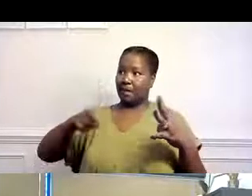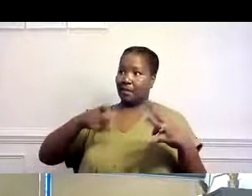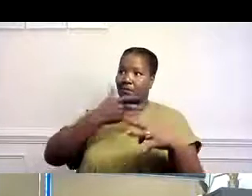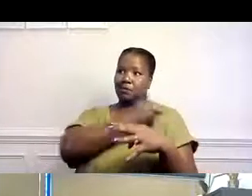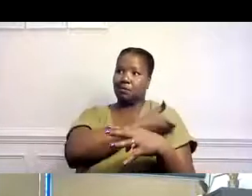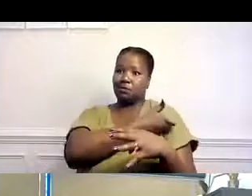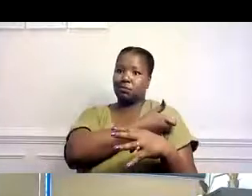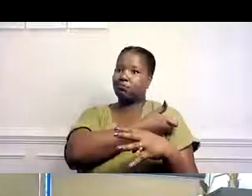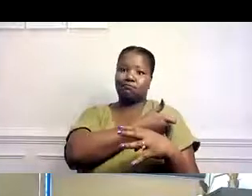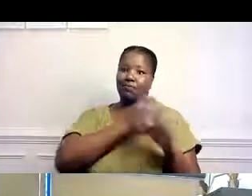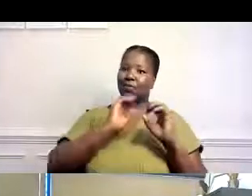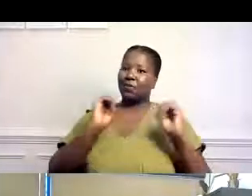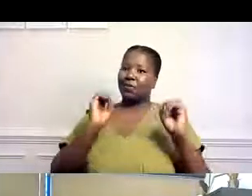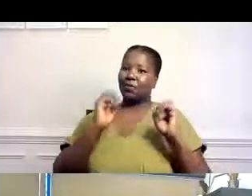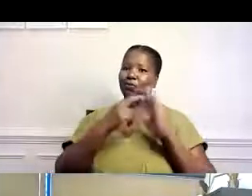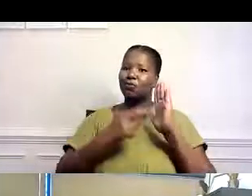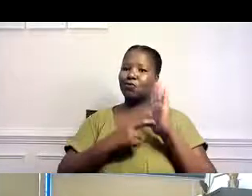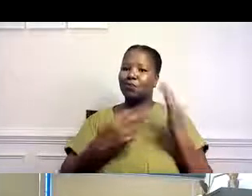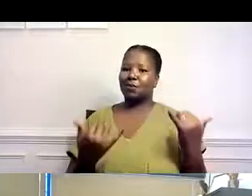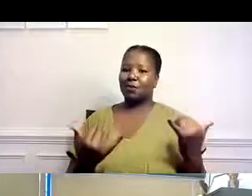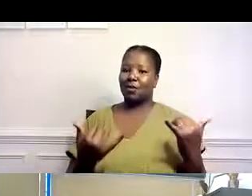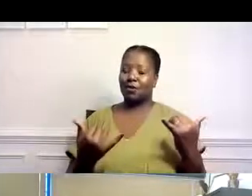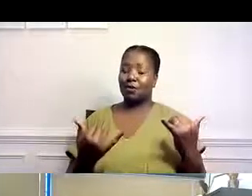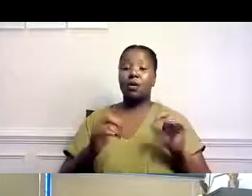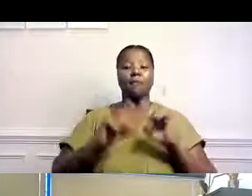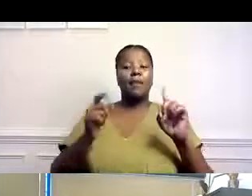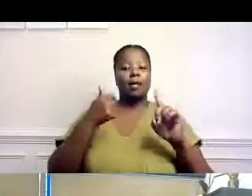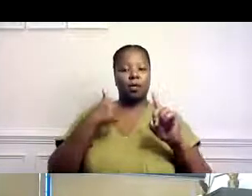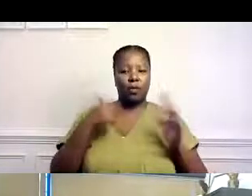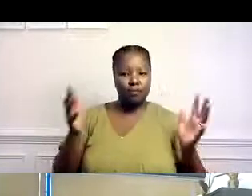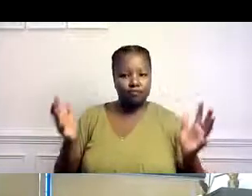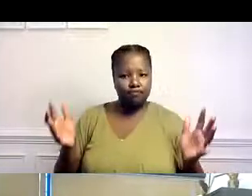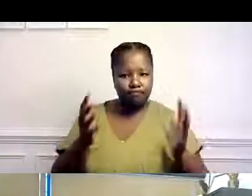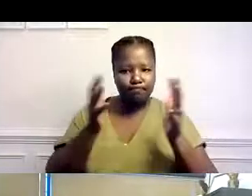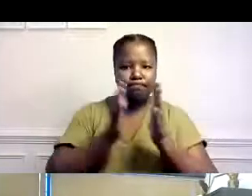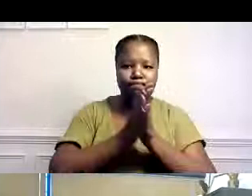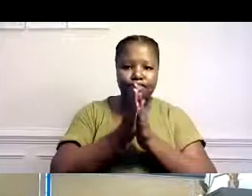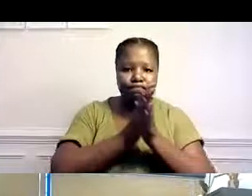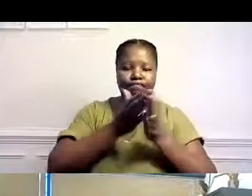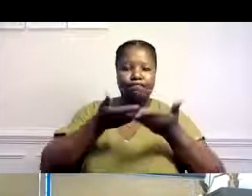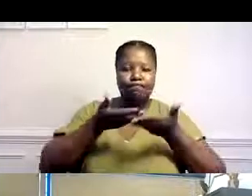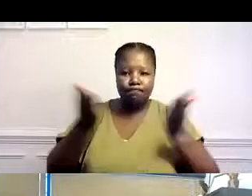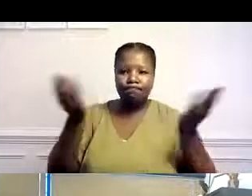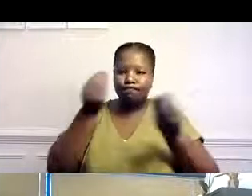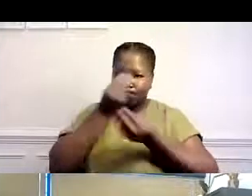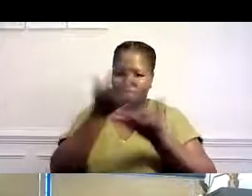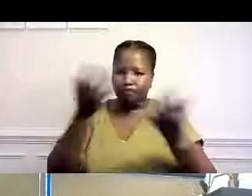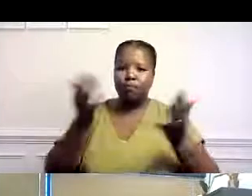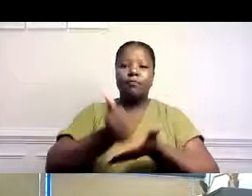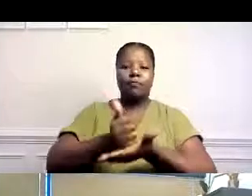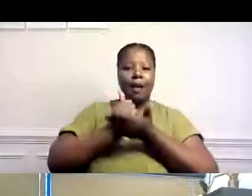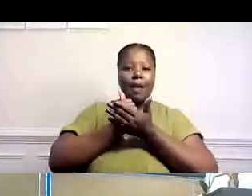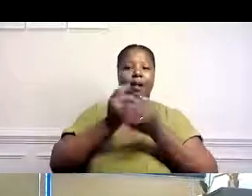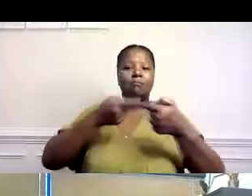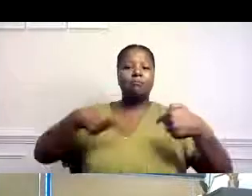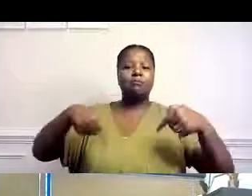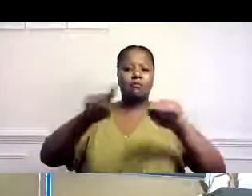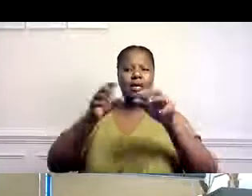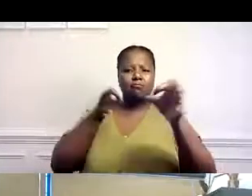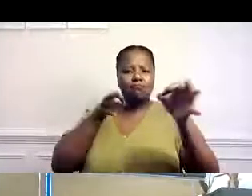voluntarios o personal que sean vacunados. Claro, ayúdenles. Ayúdenles a